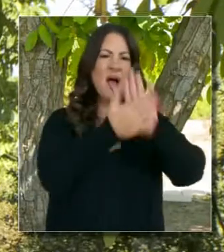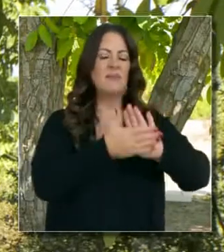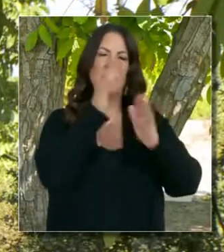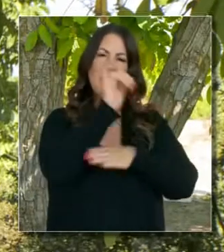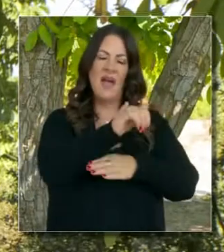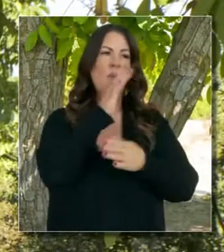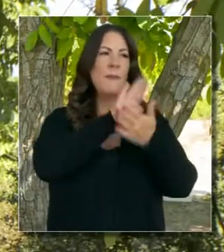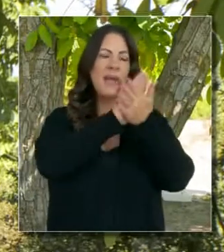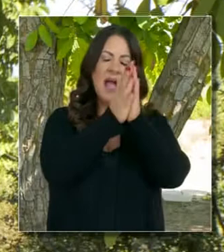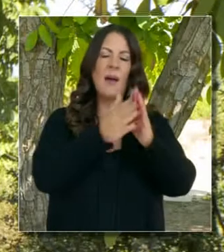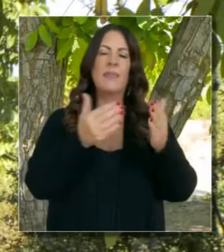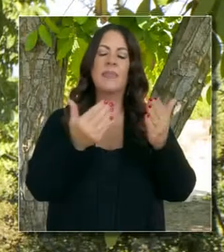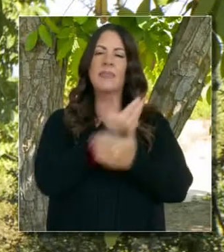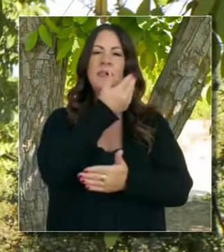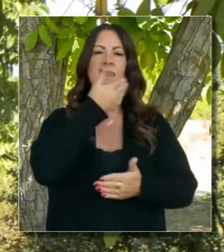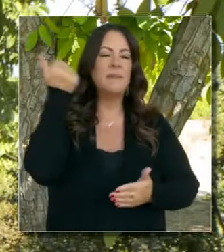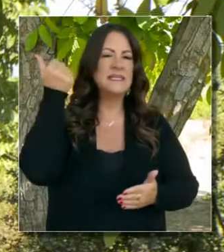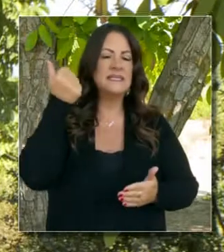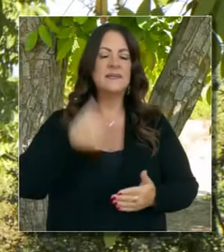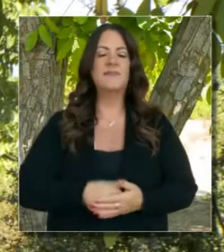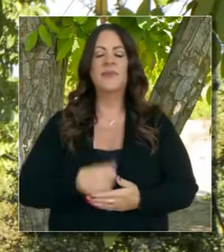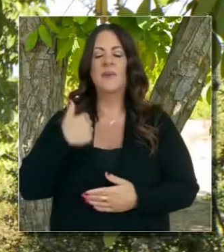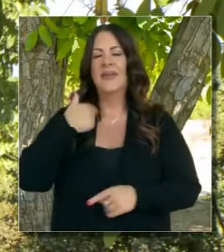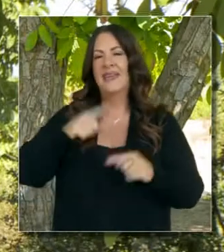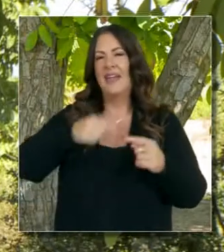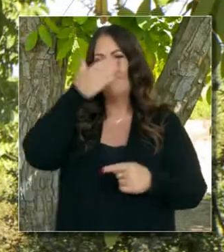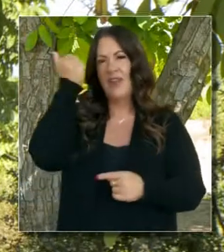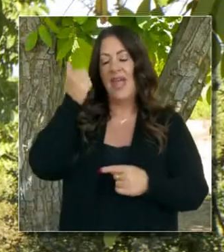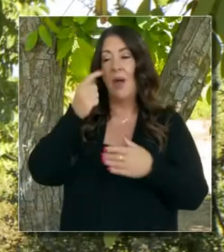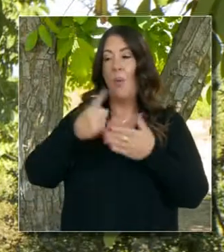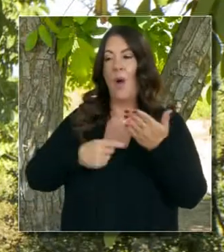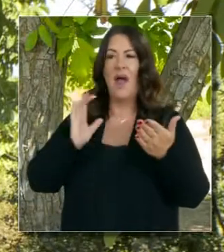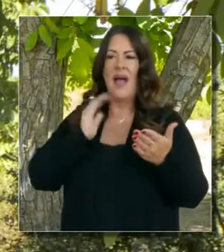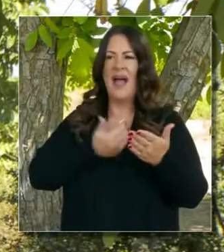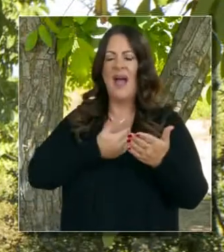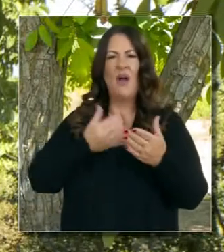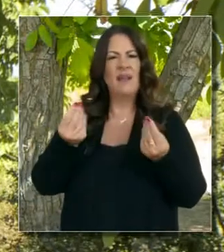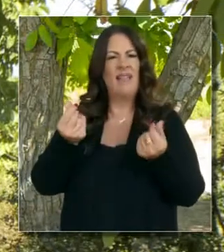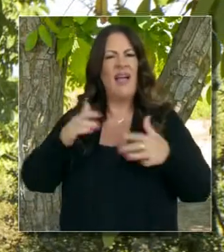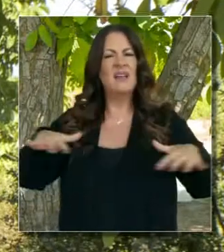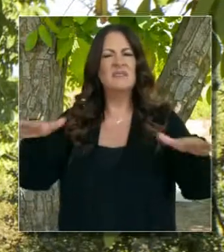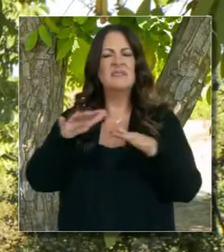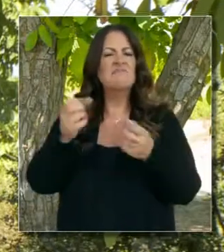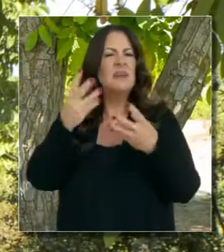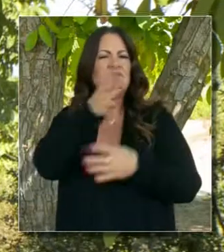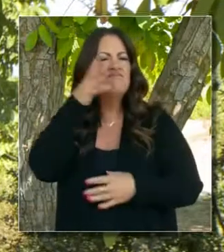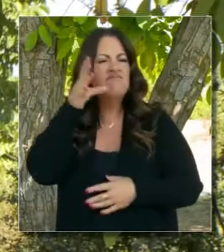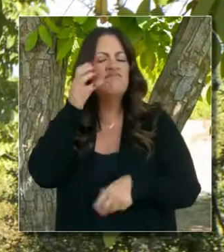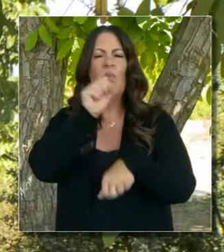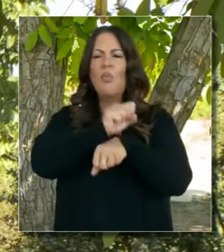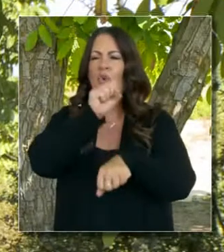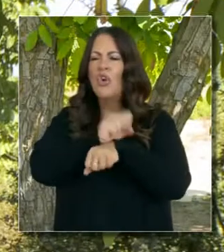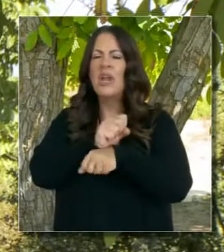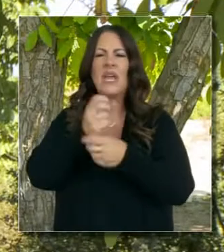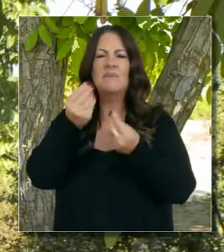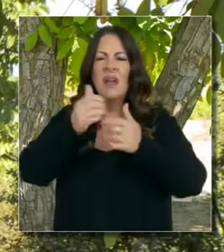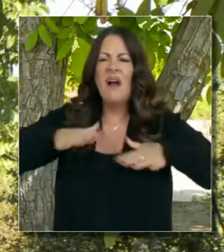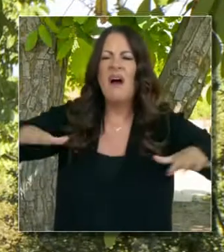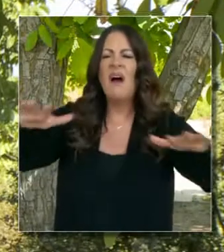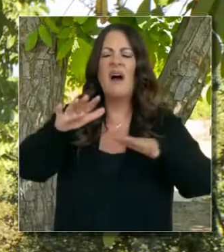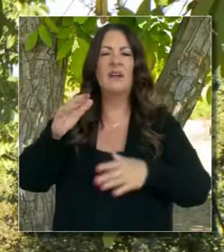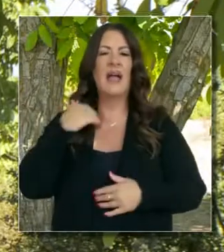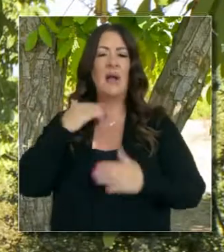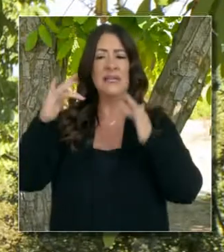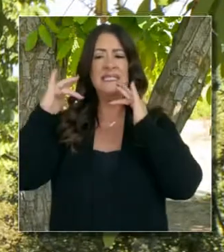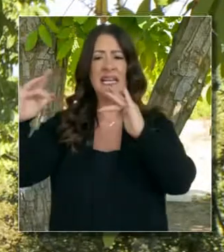ecológico. Al avanzar en esta causa, no podemos olvidar nuestras sierras, nuestras sierras agrícolas. No podemos olvidar